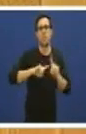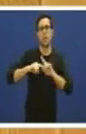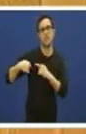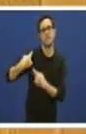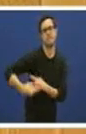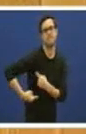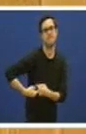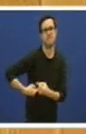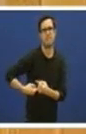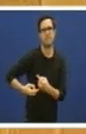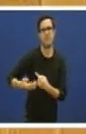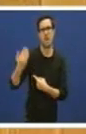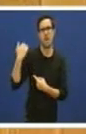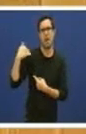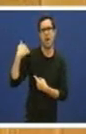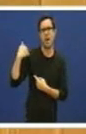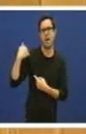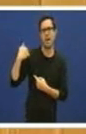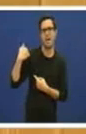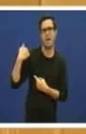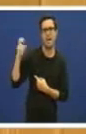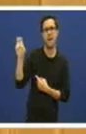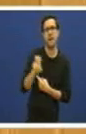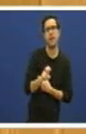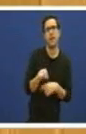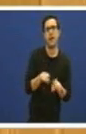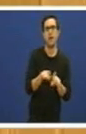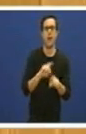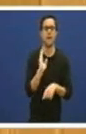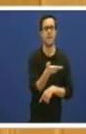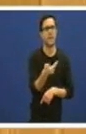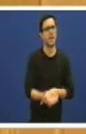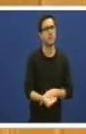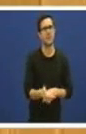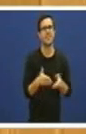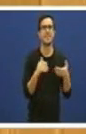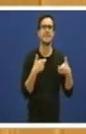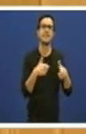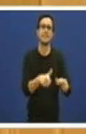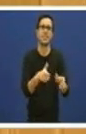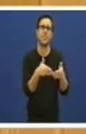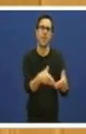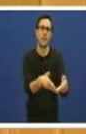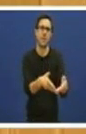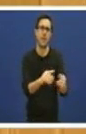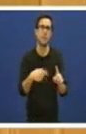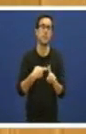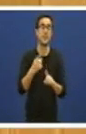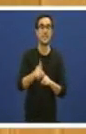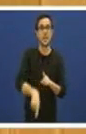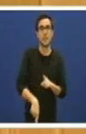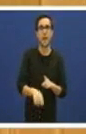xeito decisivo no setor naval, en este setor, e tamén están